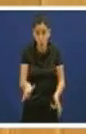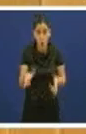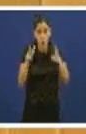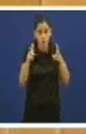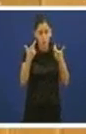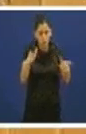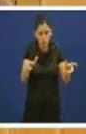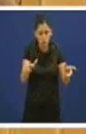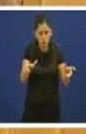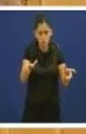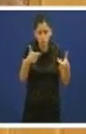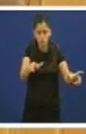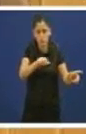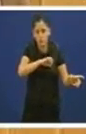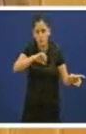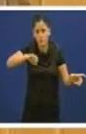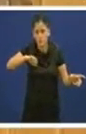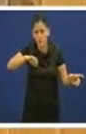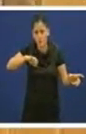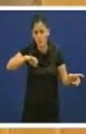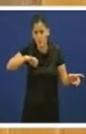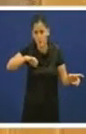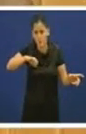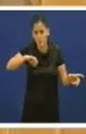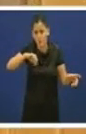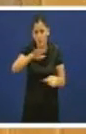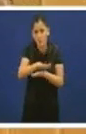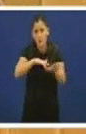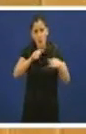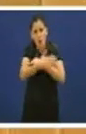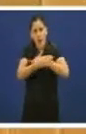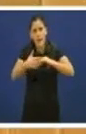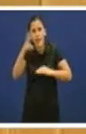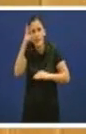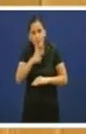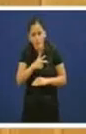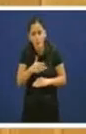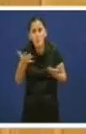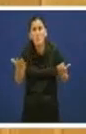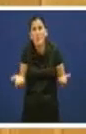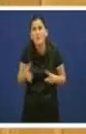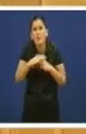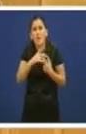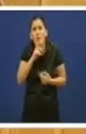privado están unha parte importante están na ría de Vigo en que situación están?